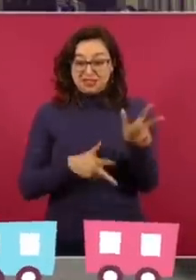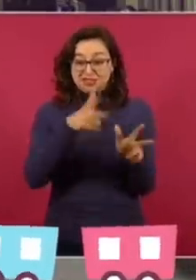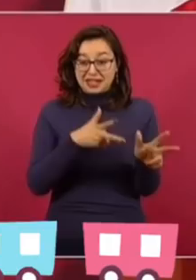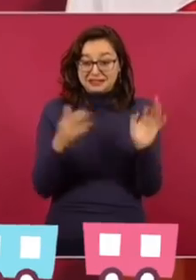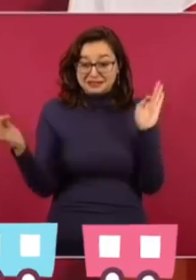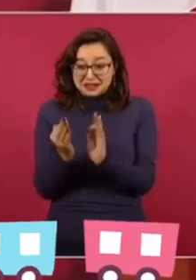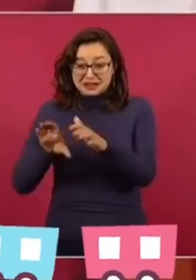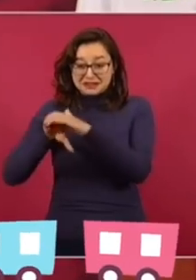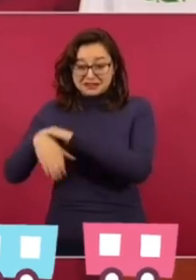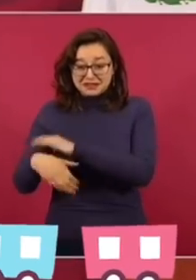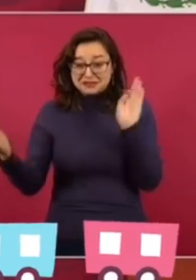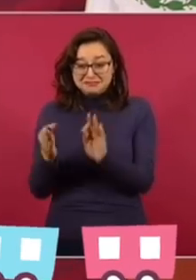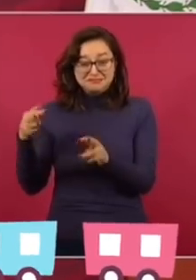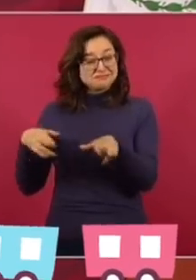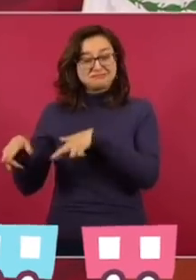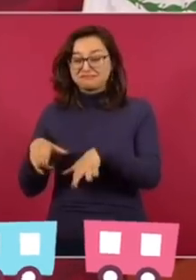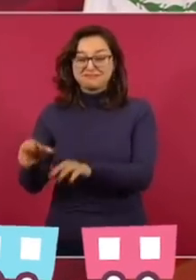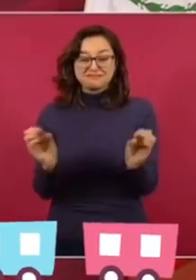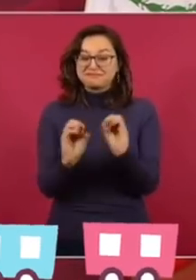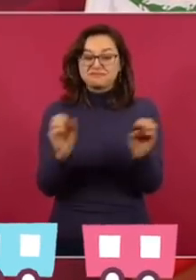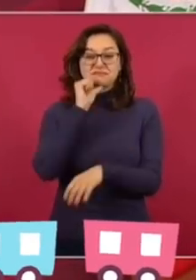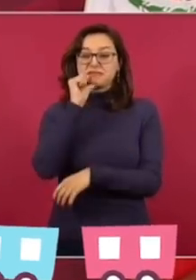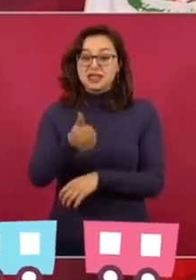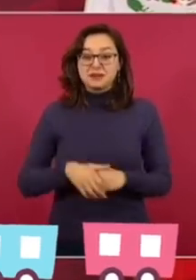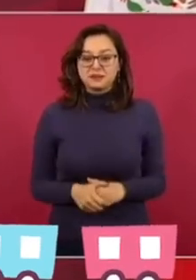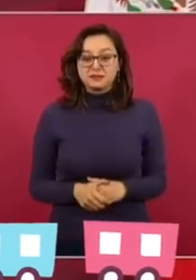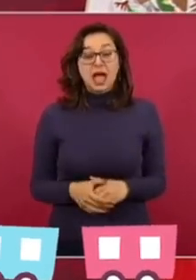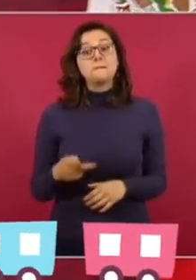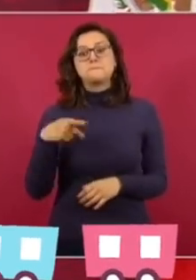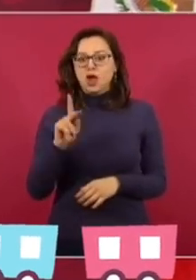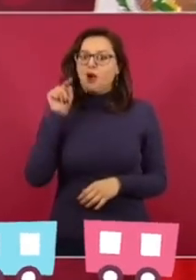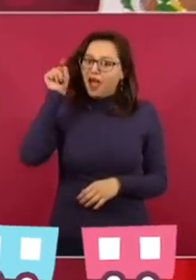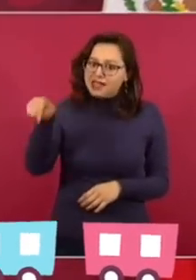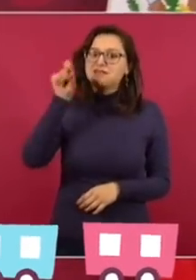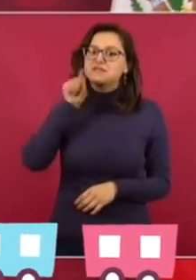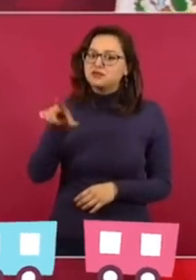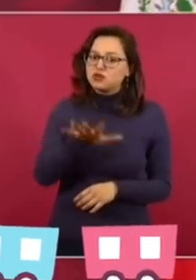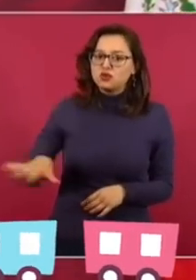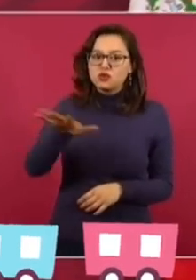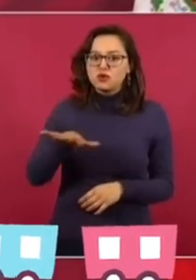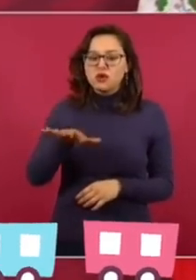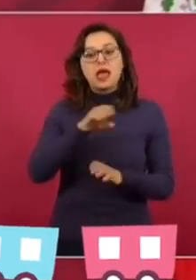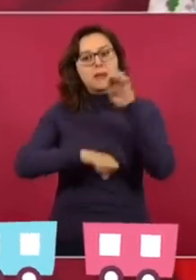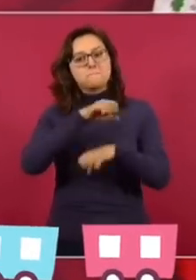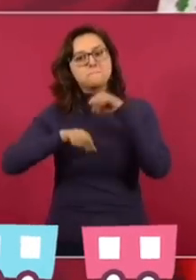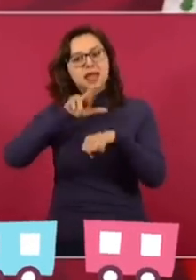cenote, ningún río submarino, pero sí hay quienes han afectado cenotes y ríos submarinos.